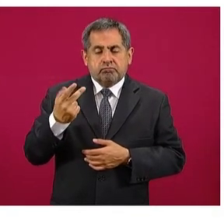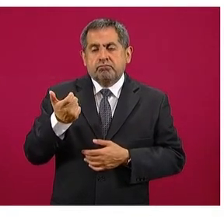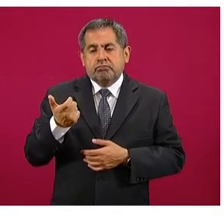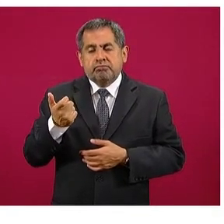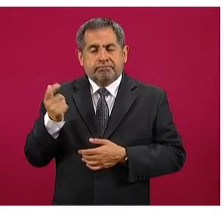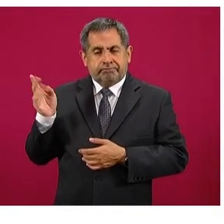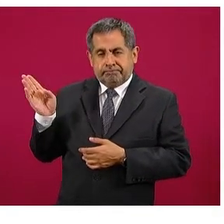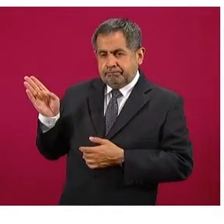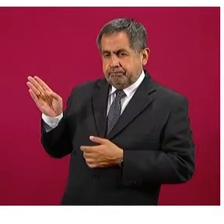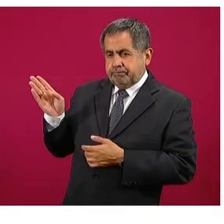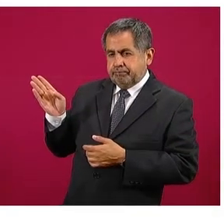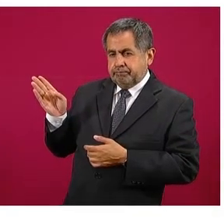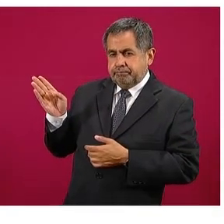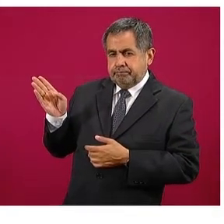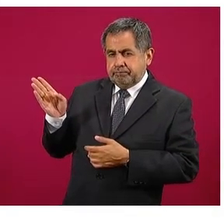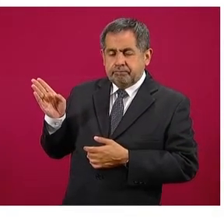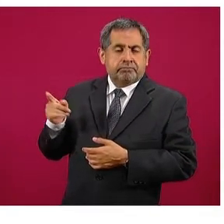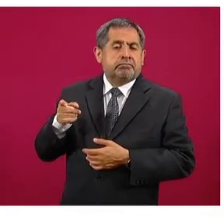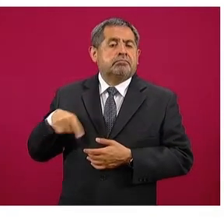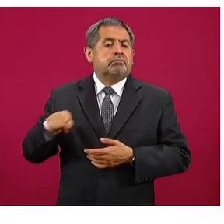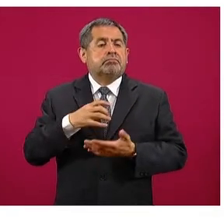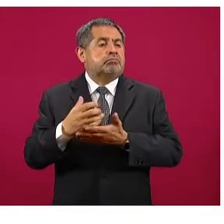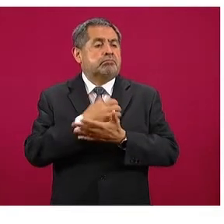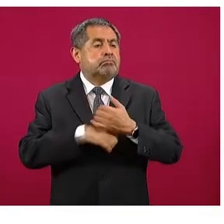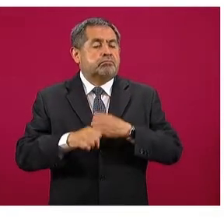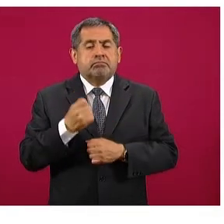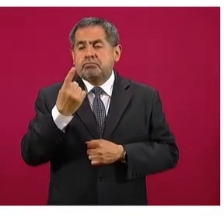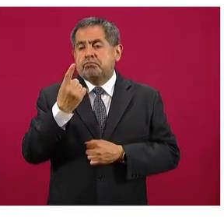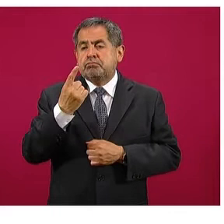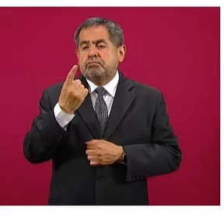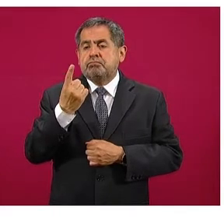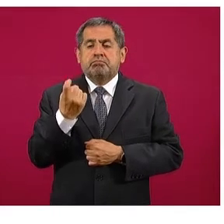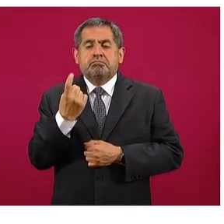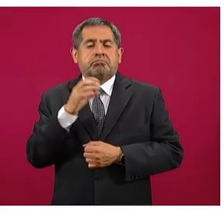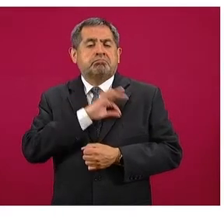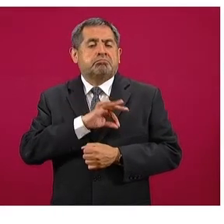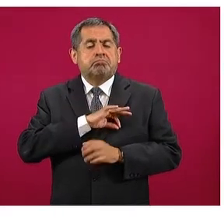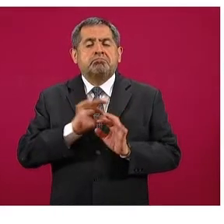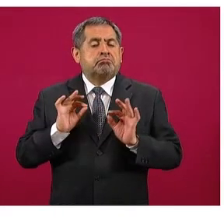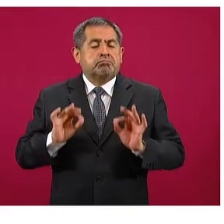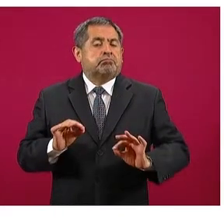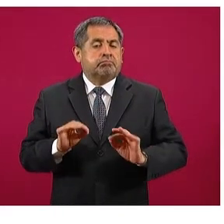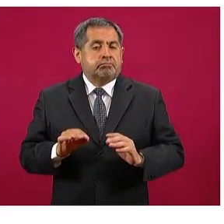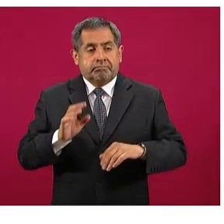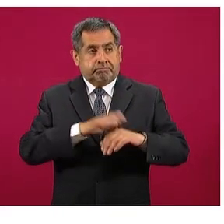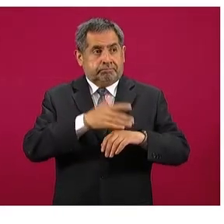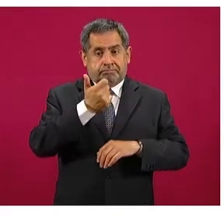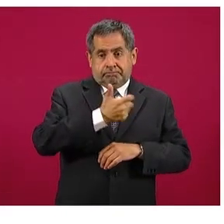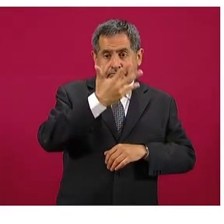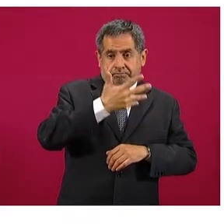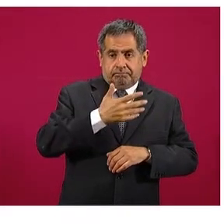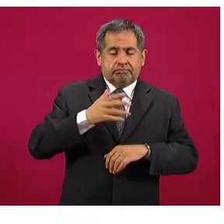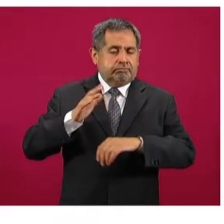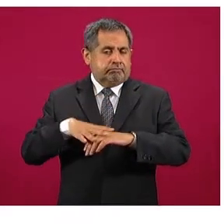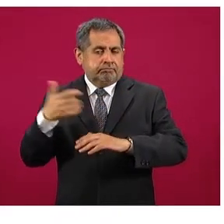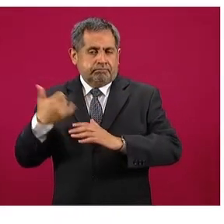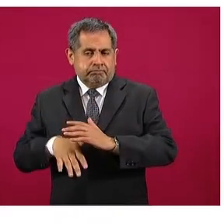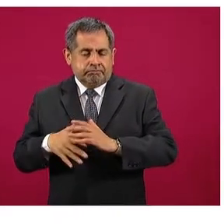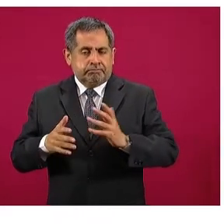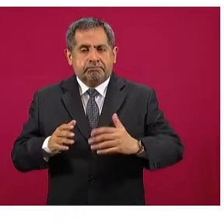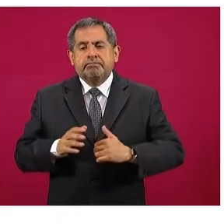un peso 41 centavos de margen, ahí pueden ver ustedes la gran diferencia entre el más caro y el más económico.